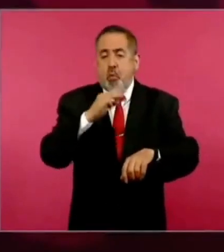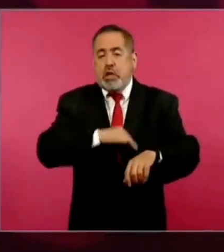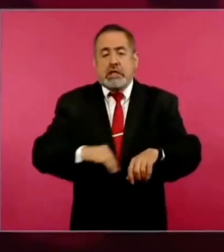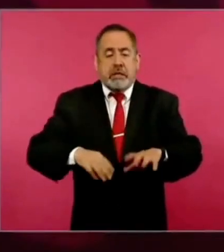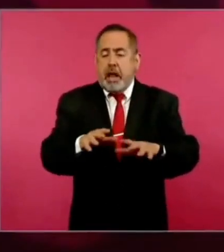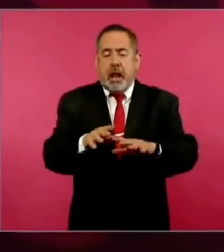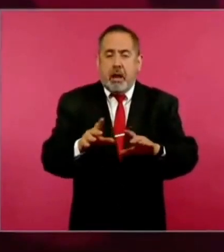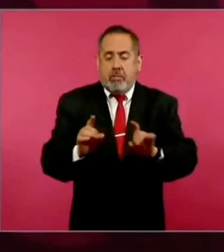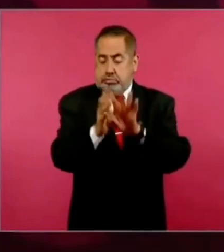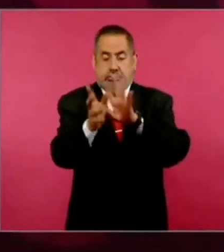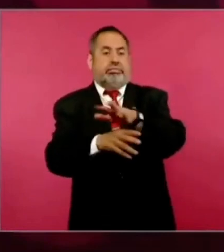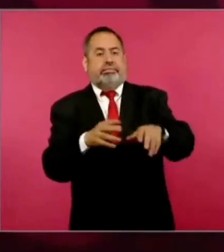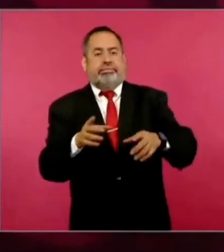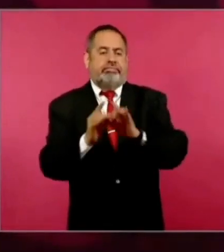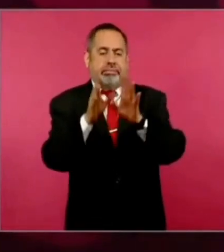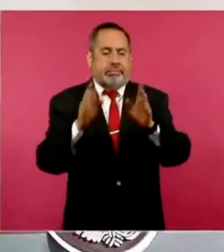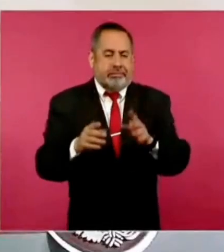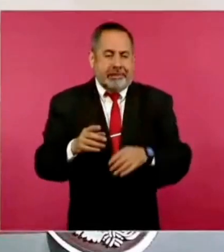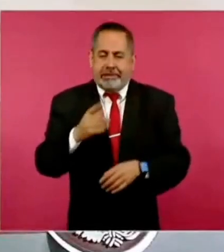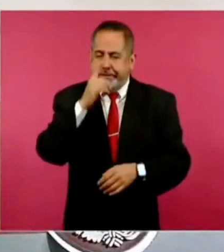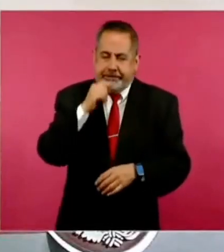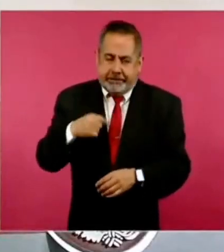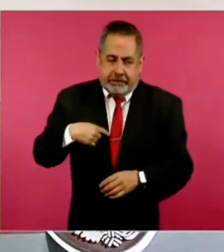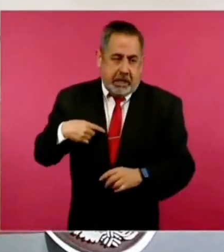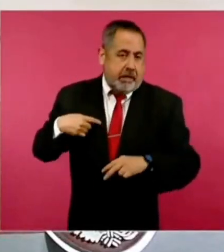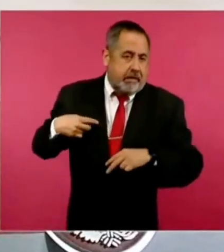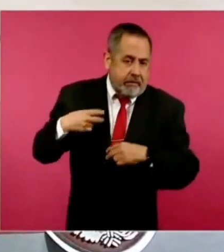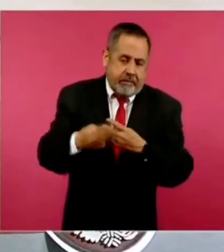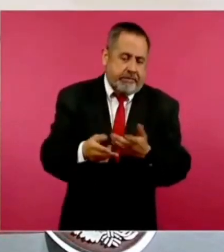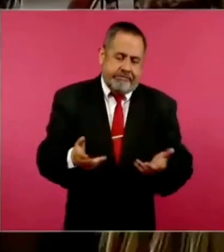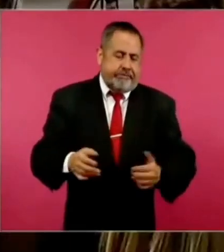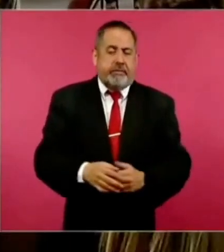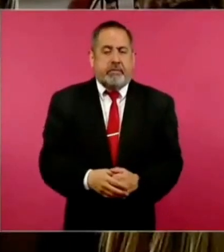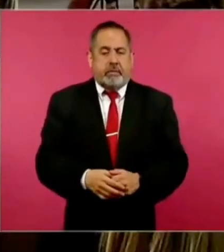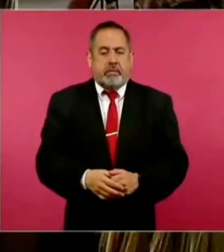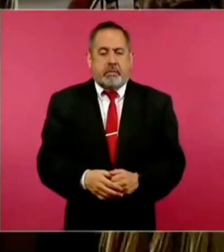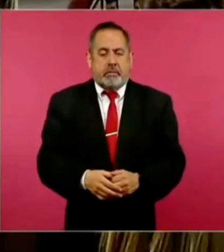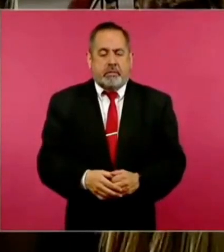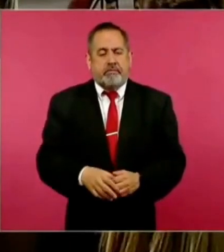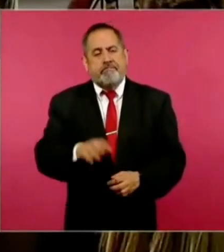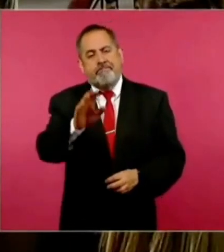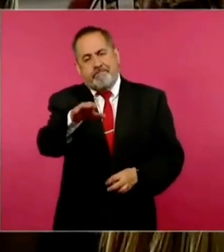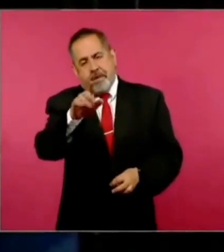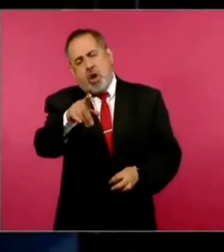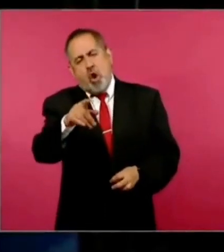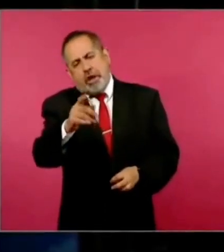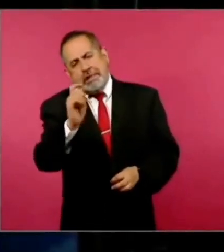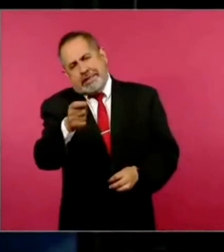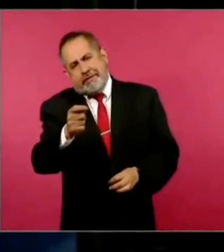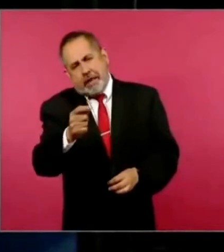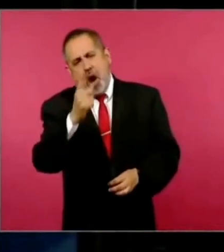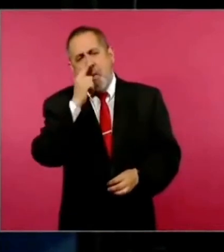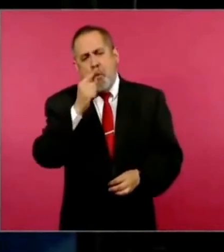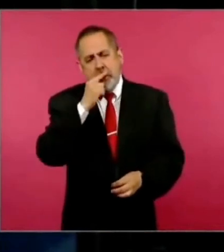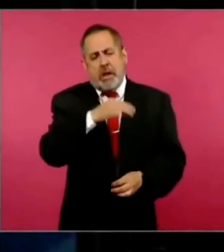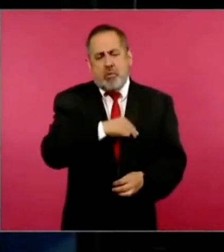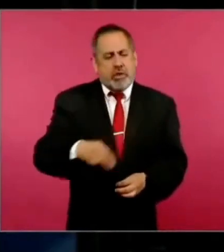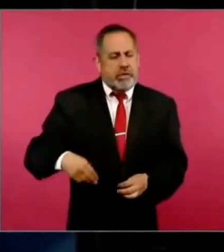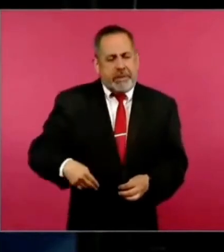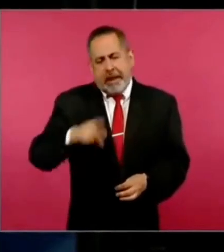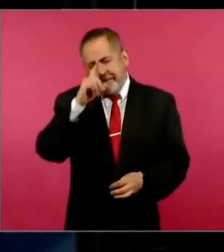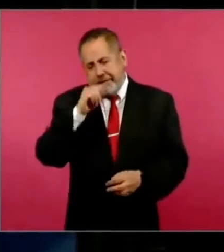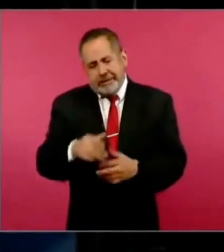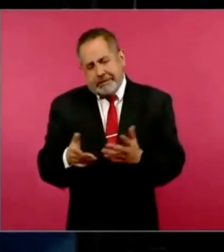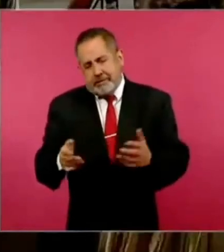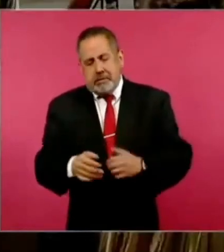llegar. Y entonces ahí prácticamente fue que la policía municipal quedó rebasada ante la